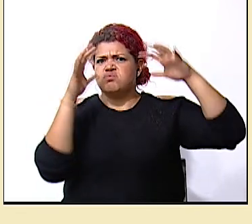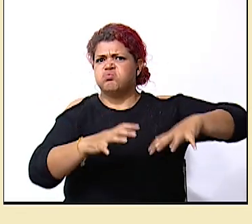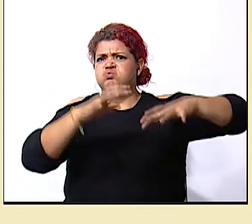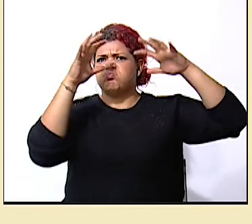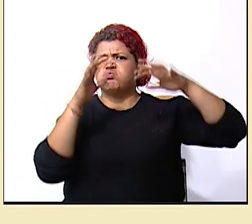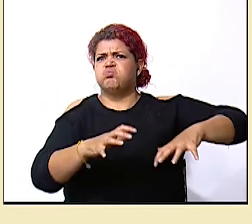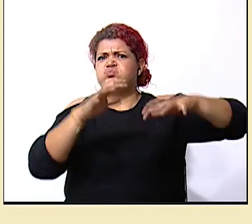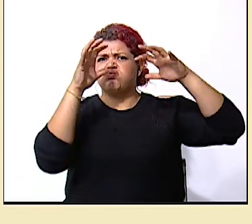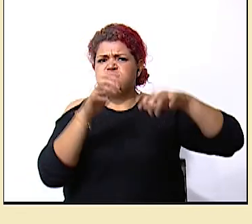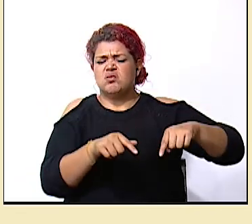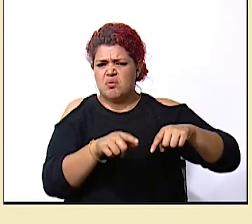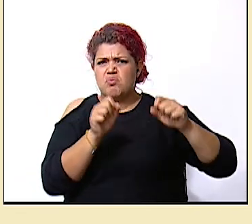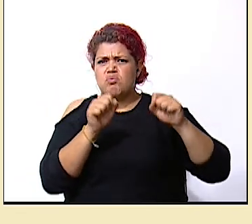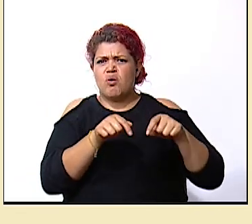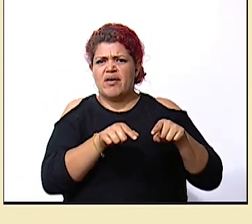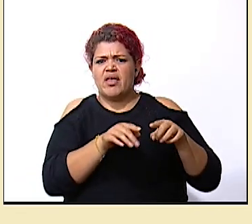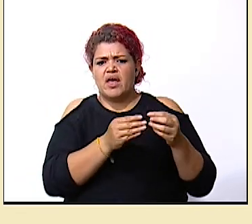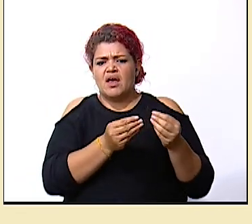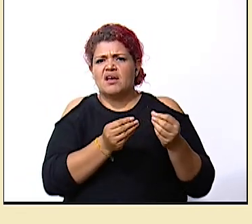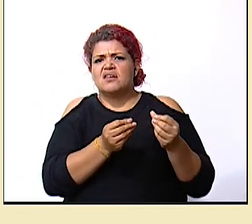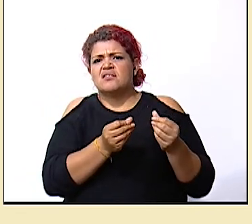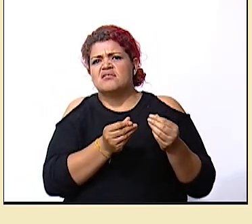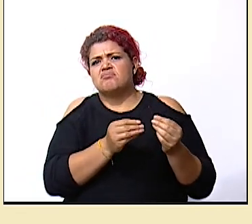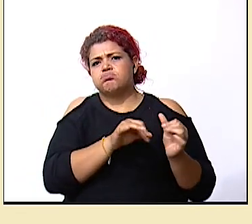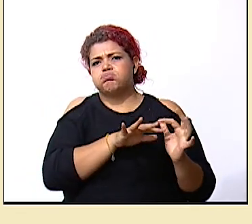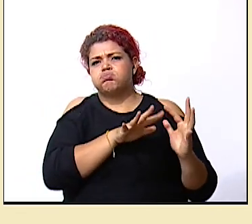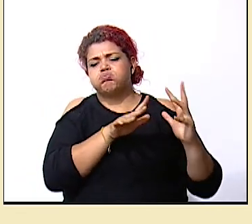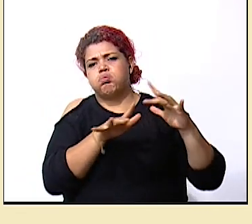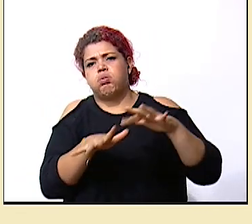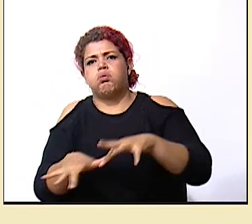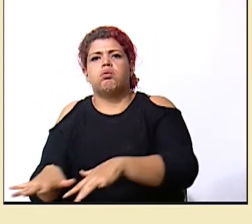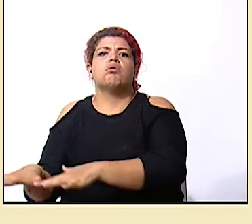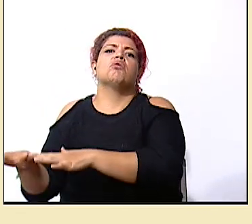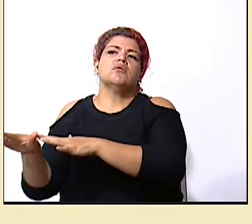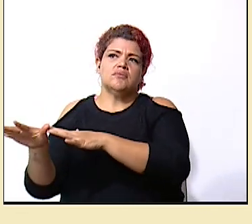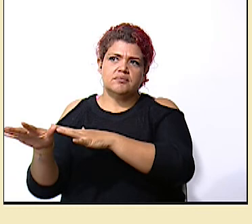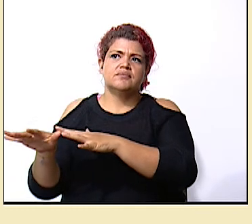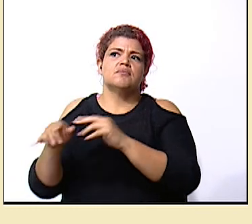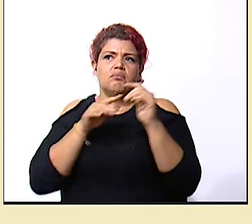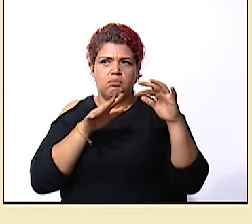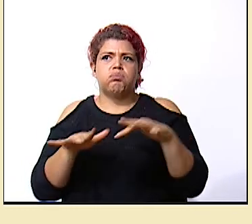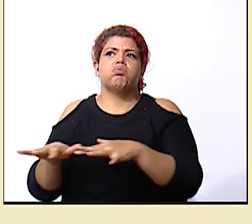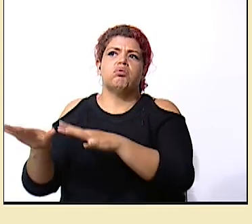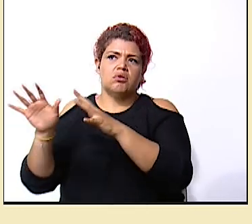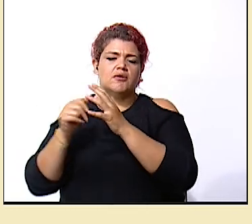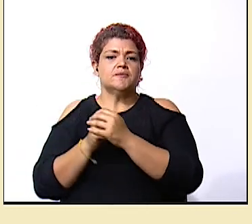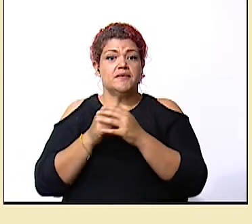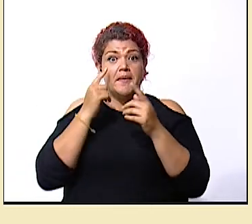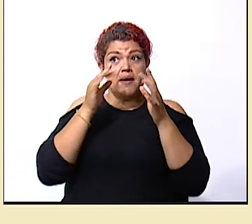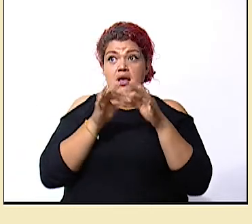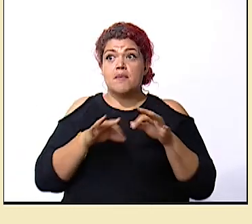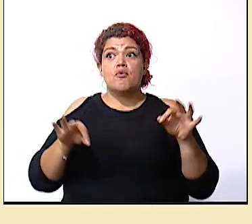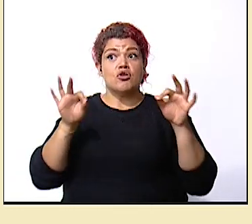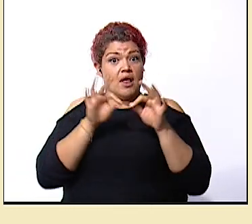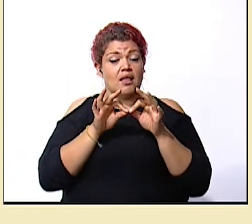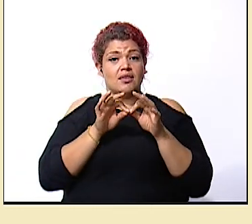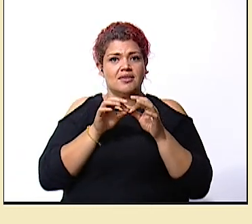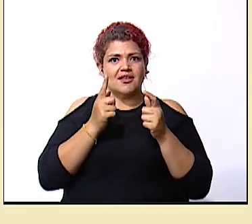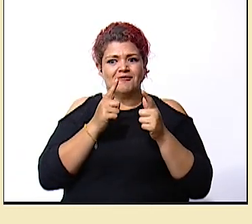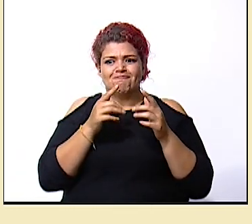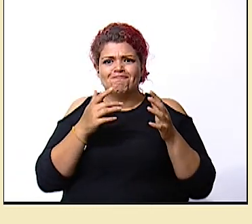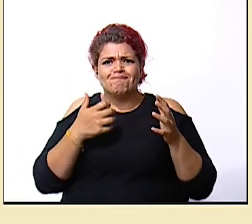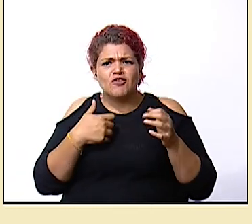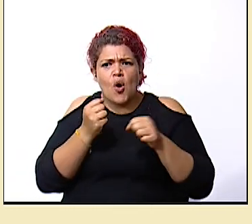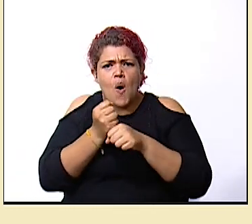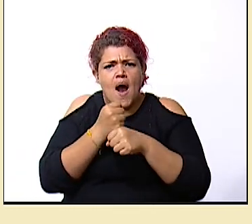pasado mucho tiempo de eso podría provocarse un deslizamiento algo muy importante que entre las acciones